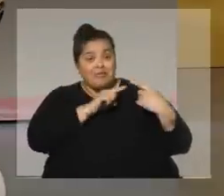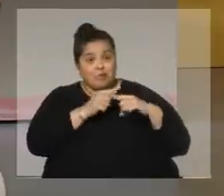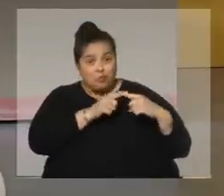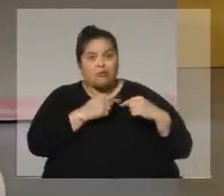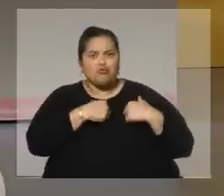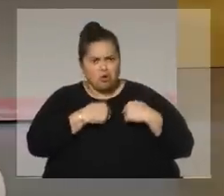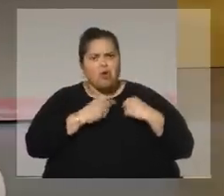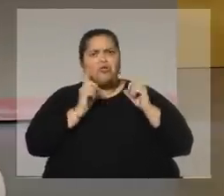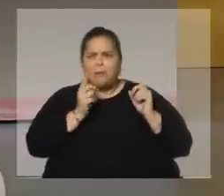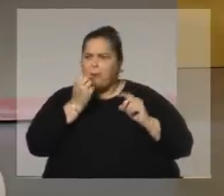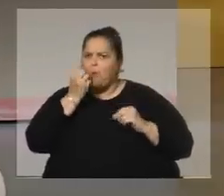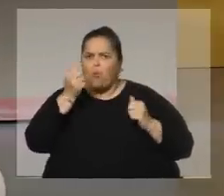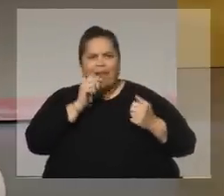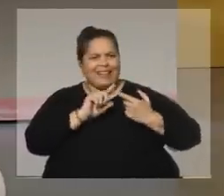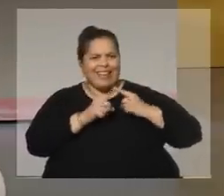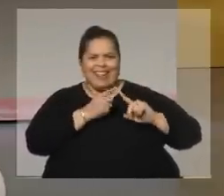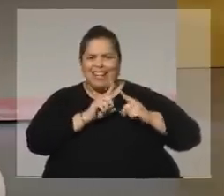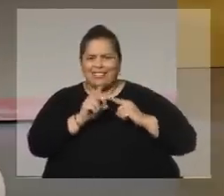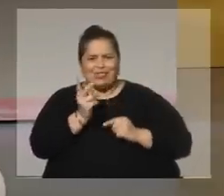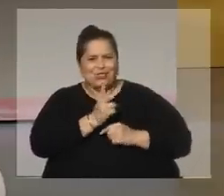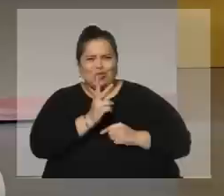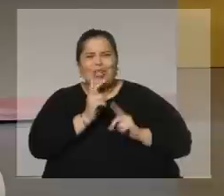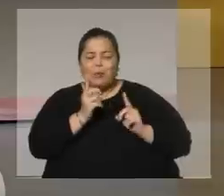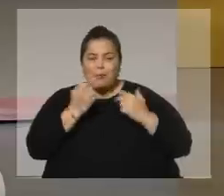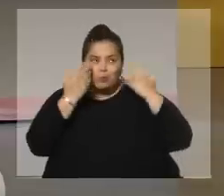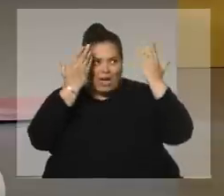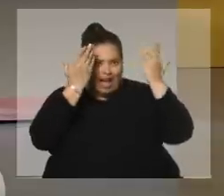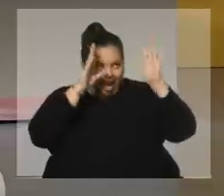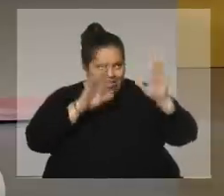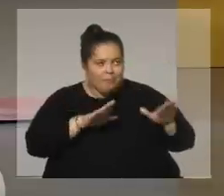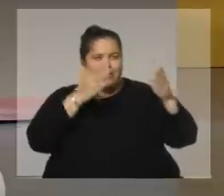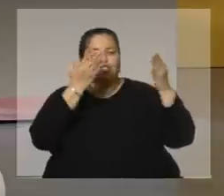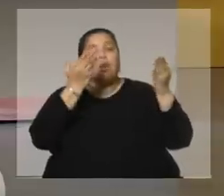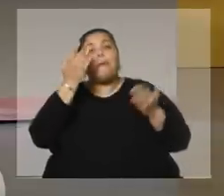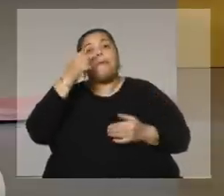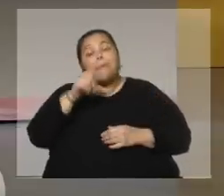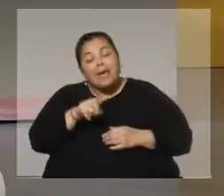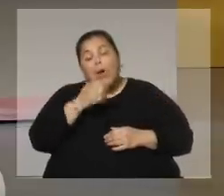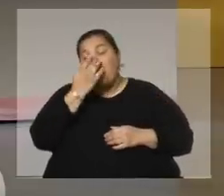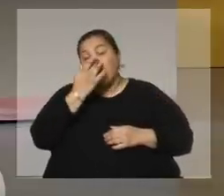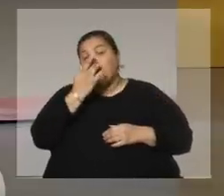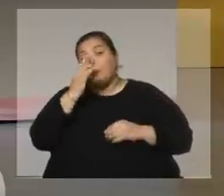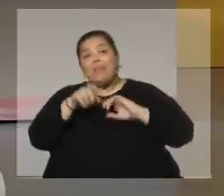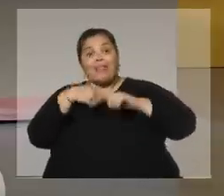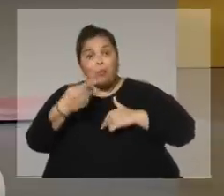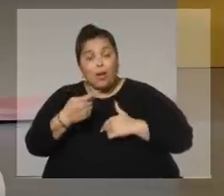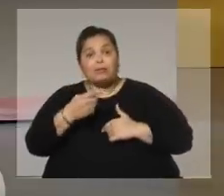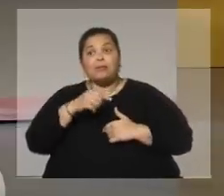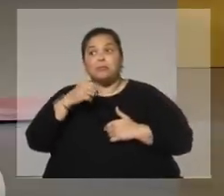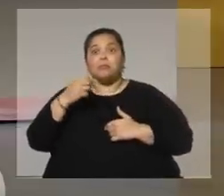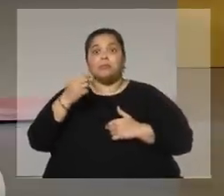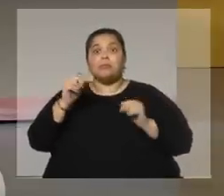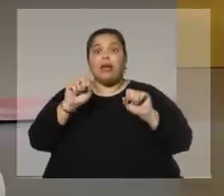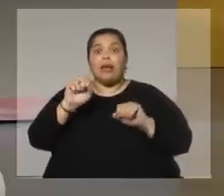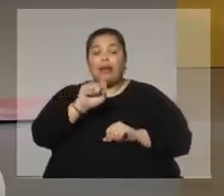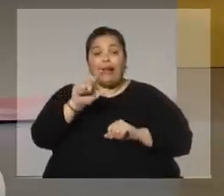tengo una maravillosa relación y además una gran admiración. Y después de ahí me convocó el canal y me dijo,